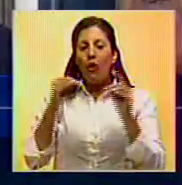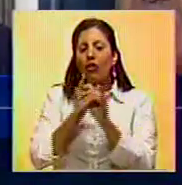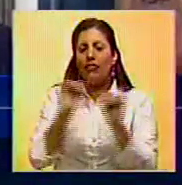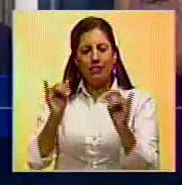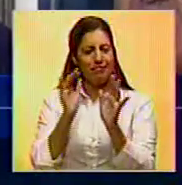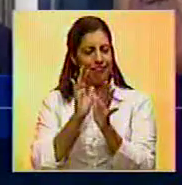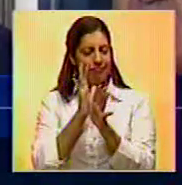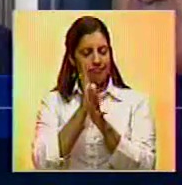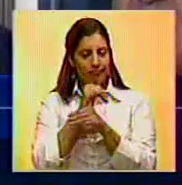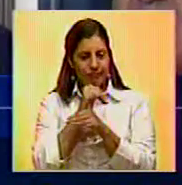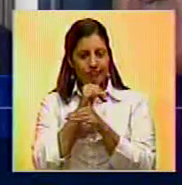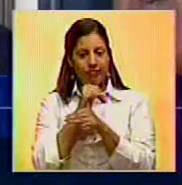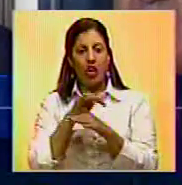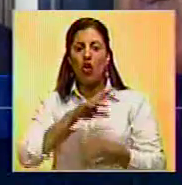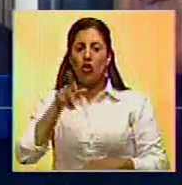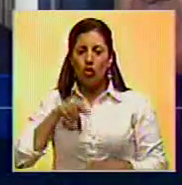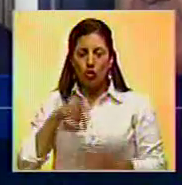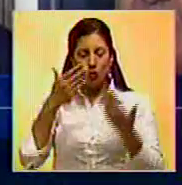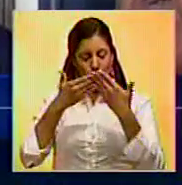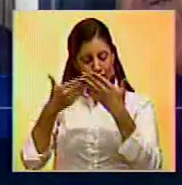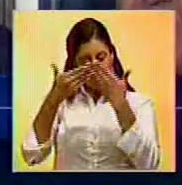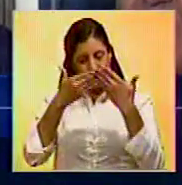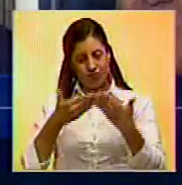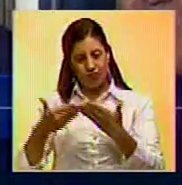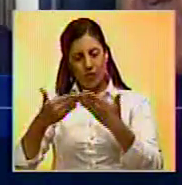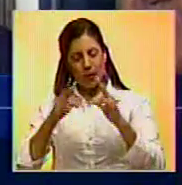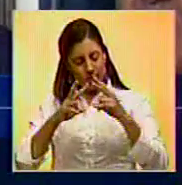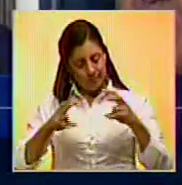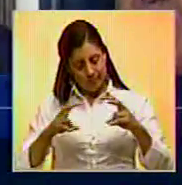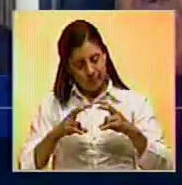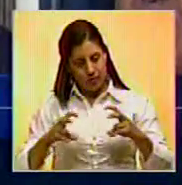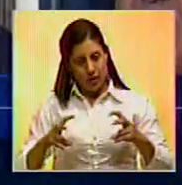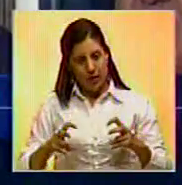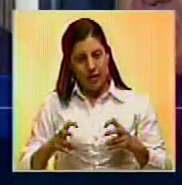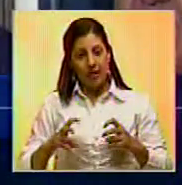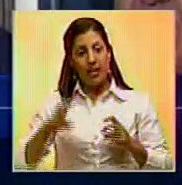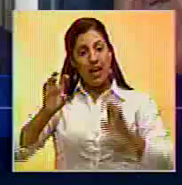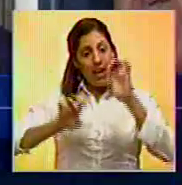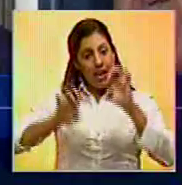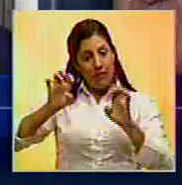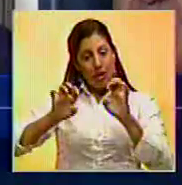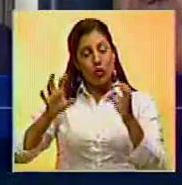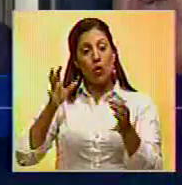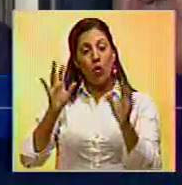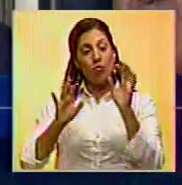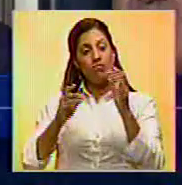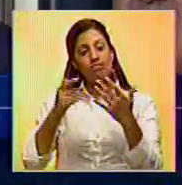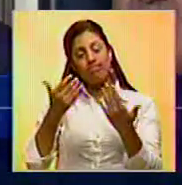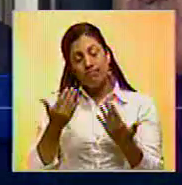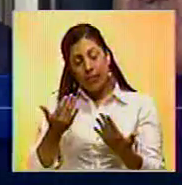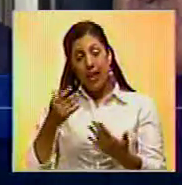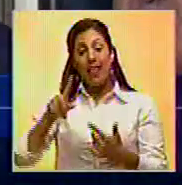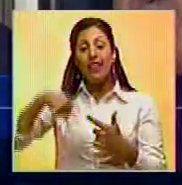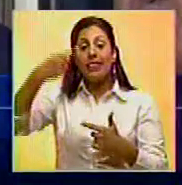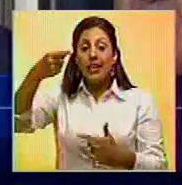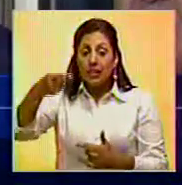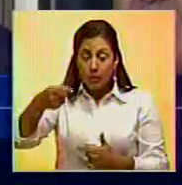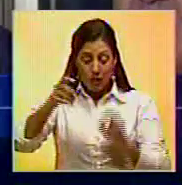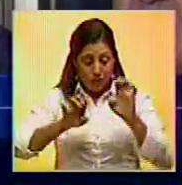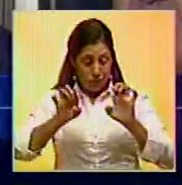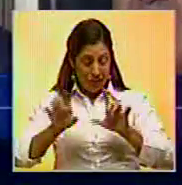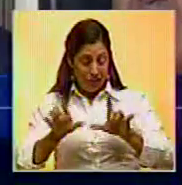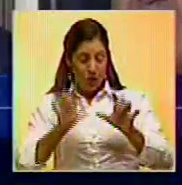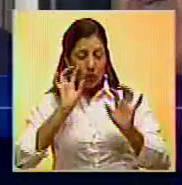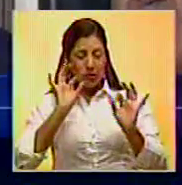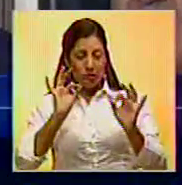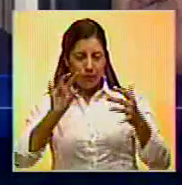definitivo y lo vamos a estudiar, revisar, a analizar con juicio y después de ese análisis